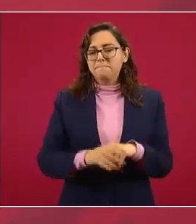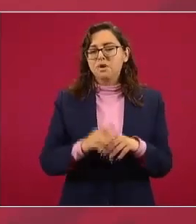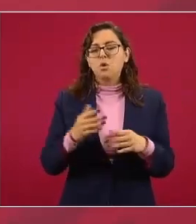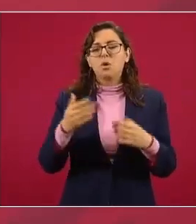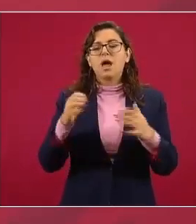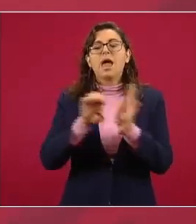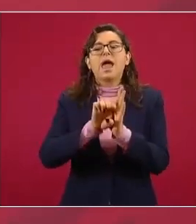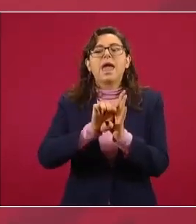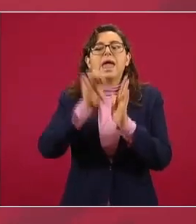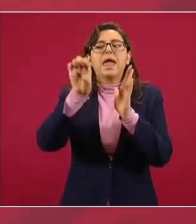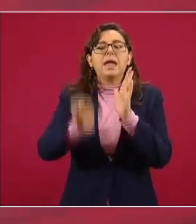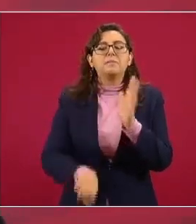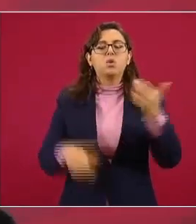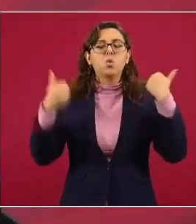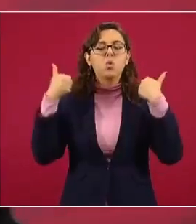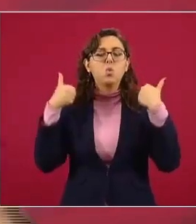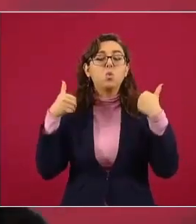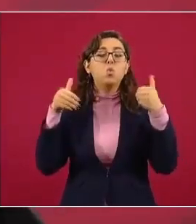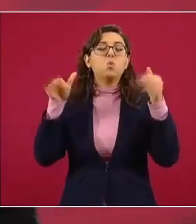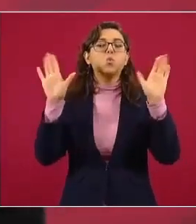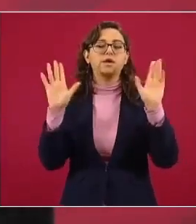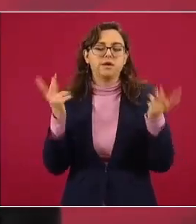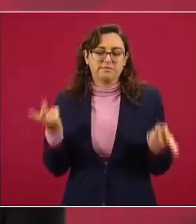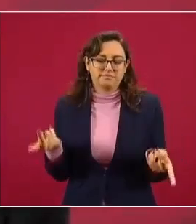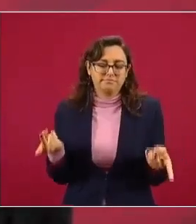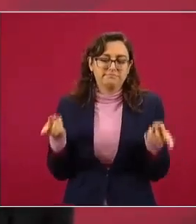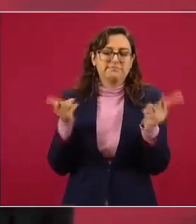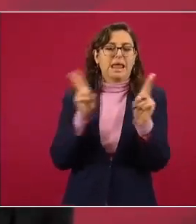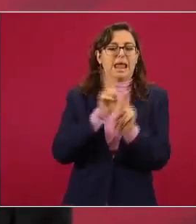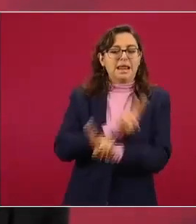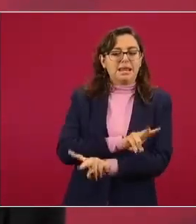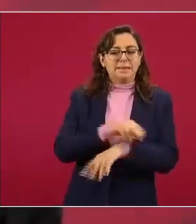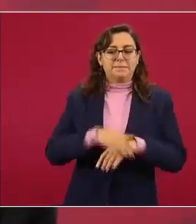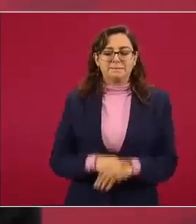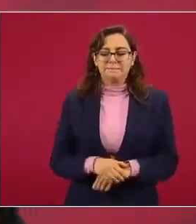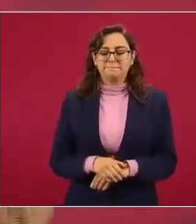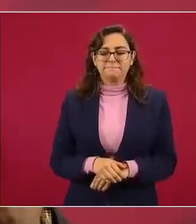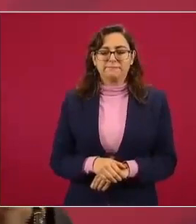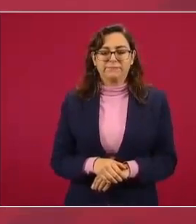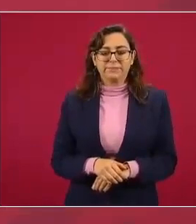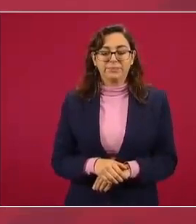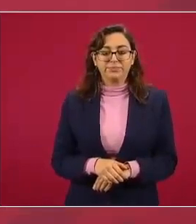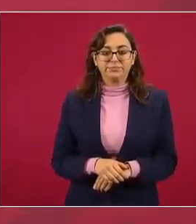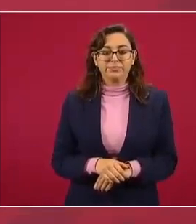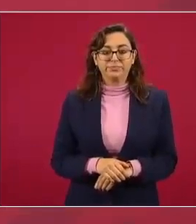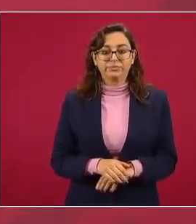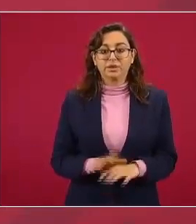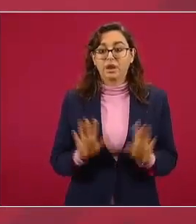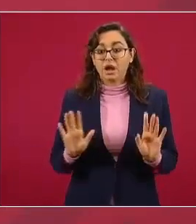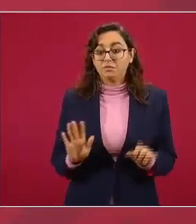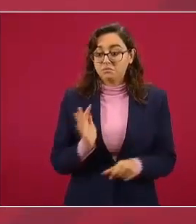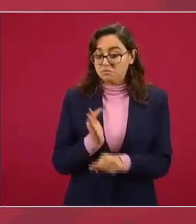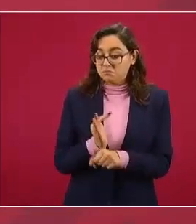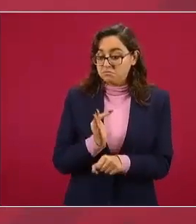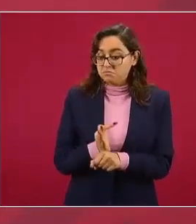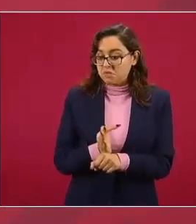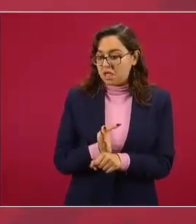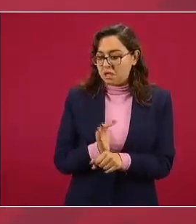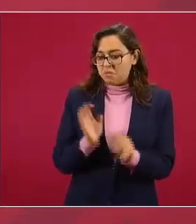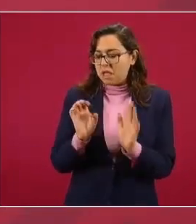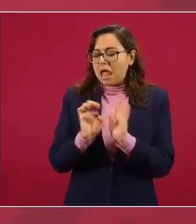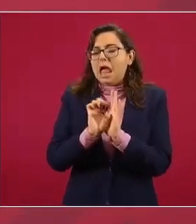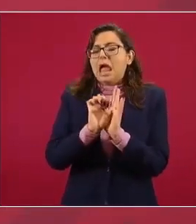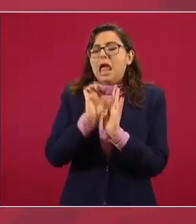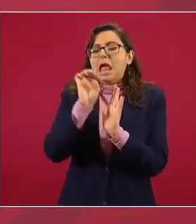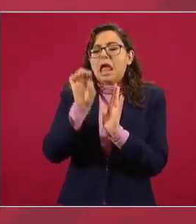que en México detenemos las autoridades algún alto funcionario ahora que vino el administrador de la DEA vamos